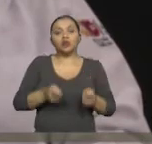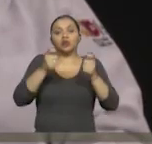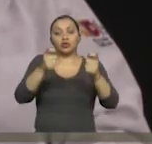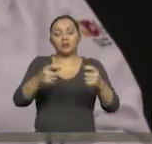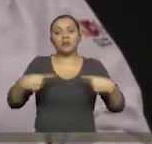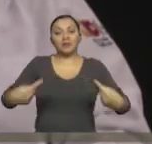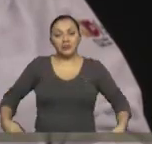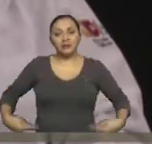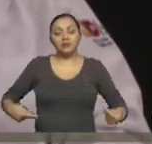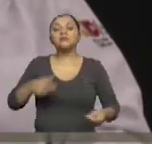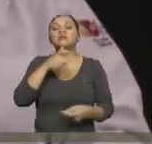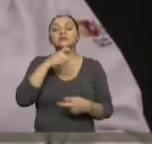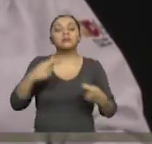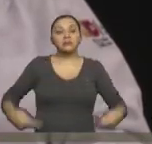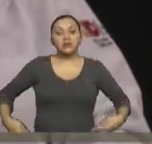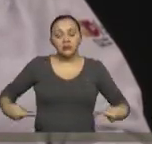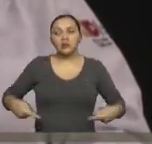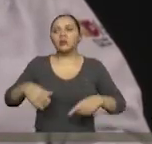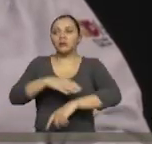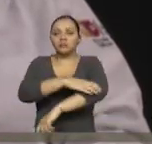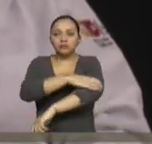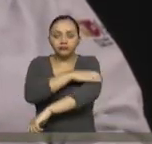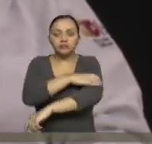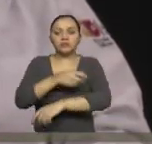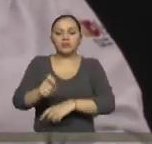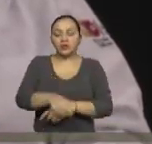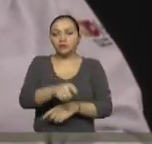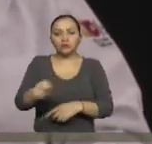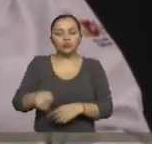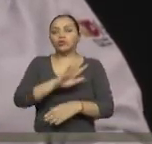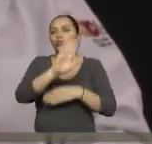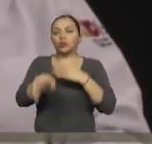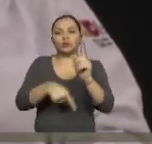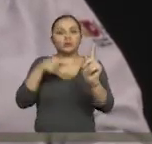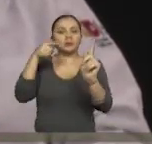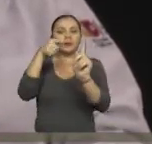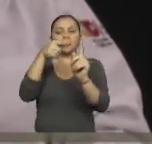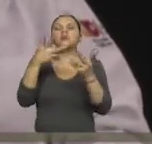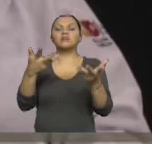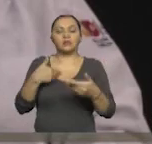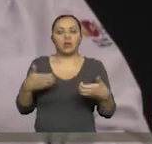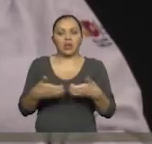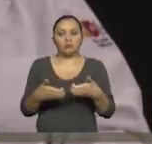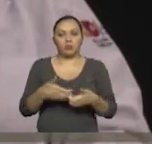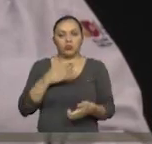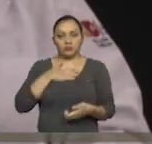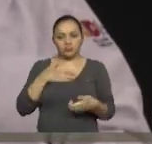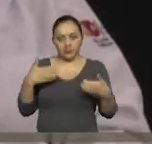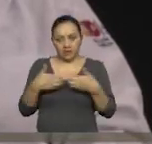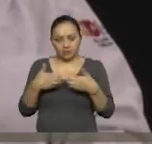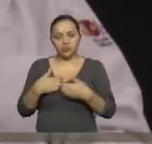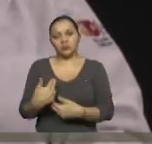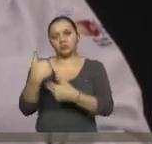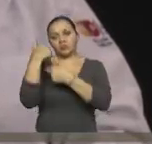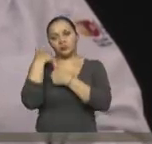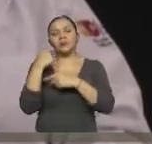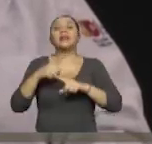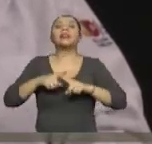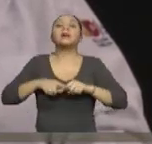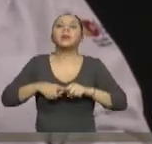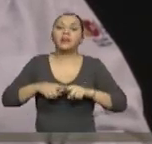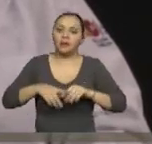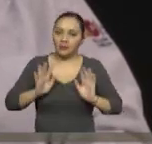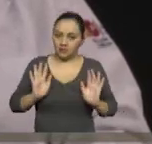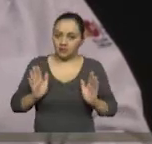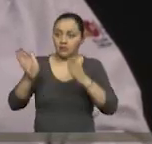sillas de ruedas las hacemos y de las demás ayudas técnicas las hacemos directamente el equipo de calificación de discapacidad, dependiendo de la condición